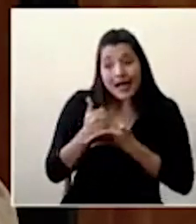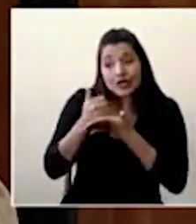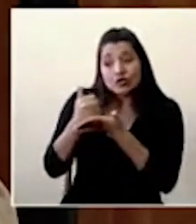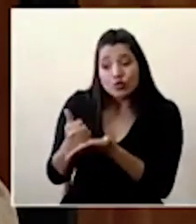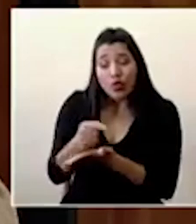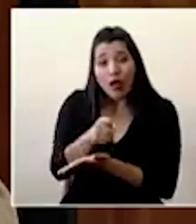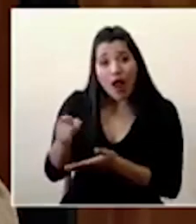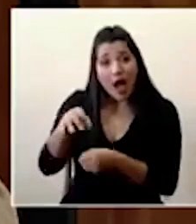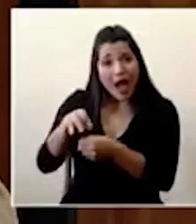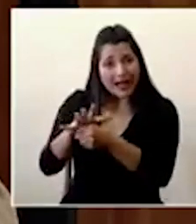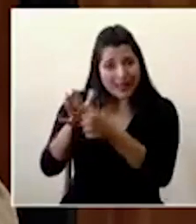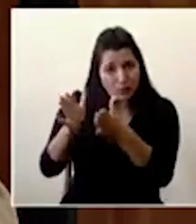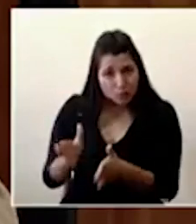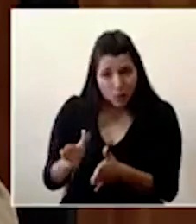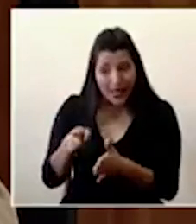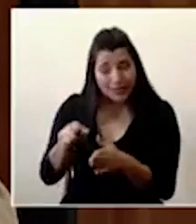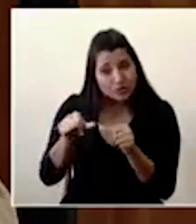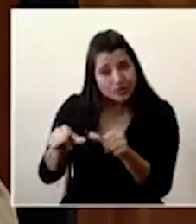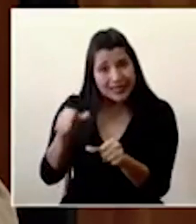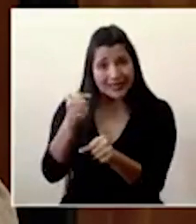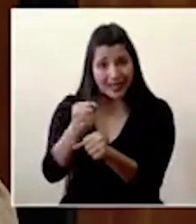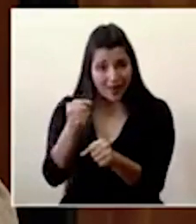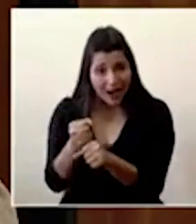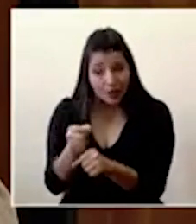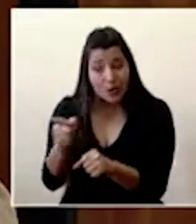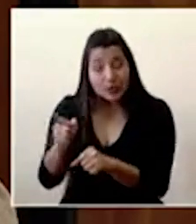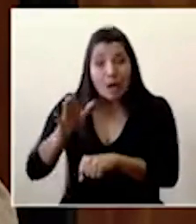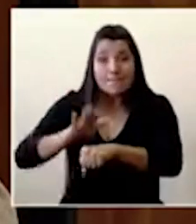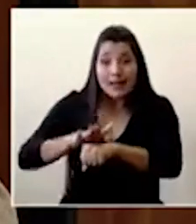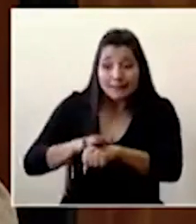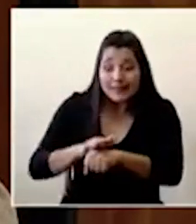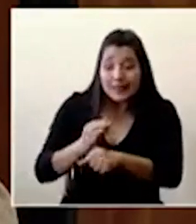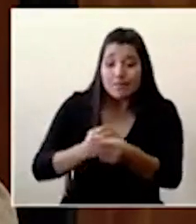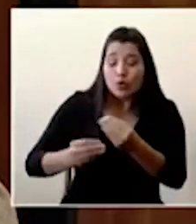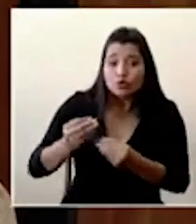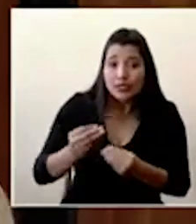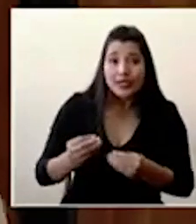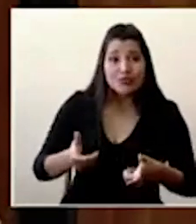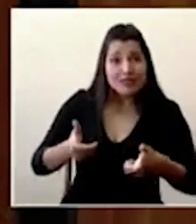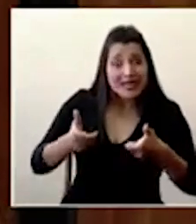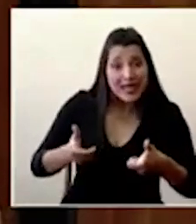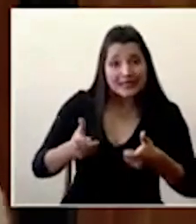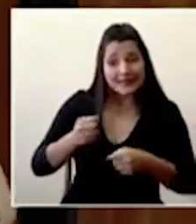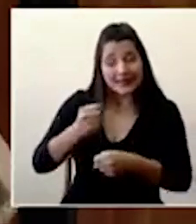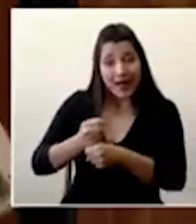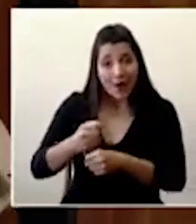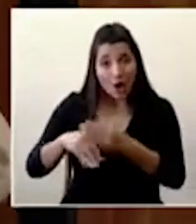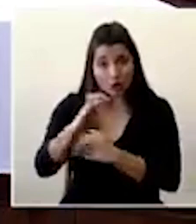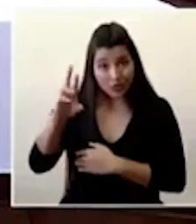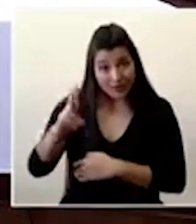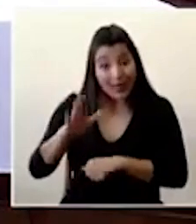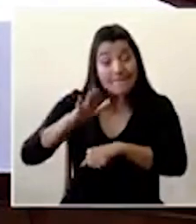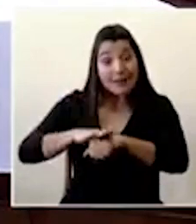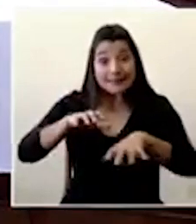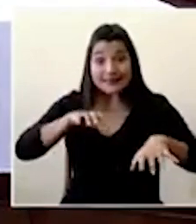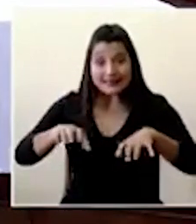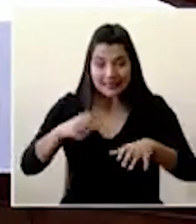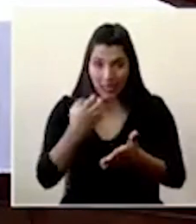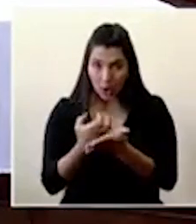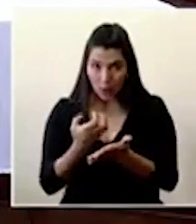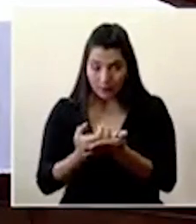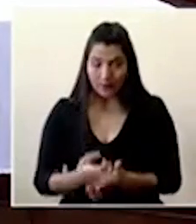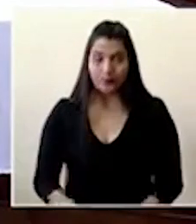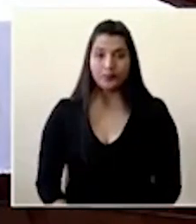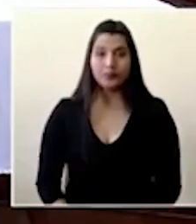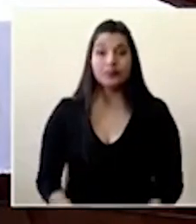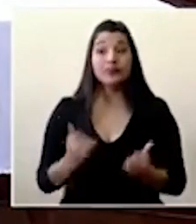generan riqueza, generan empleo en el país y eso nos va a ayudar a reactivar la economía. Recibimos el mensaje de Doña Victoria Hernández,